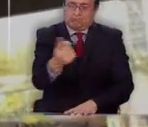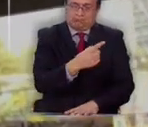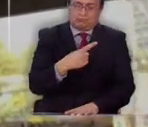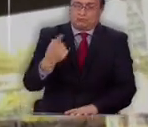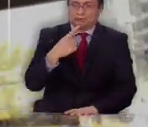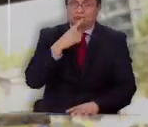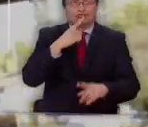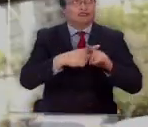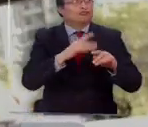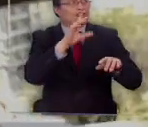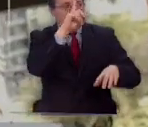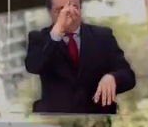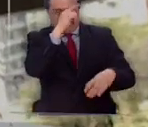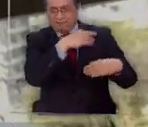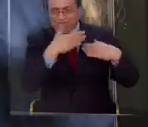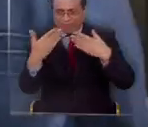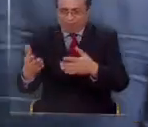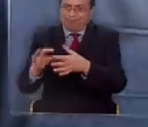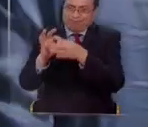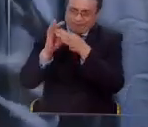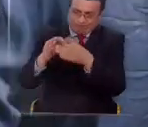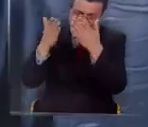en nombre del hospital les agradezco muchísimo.